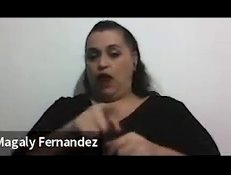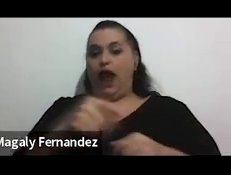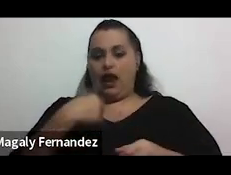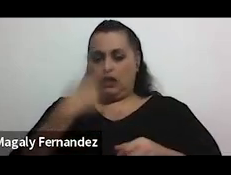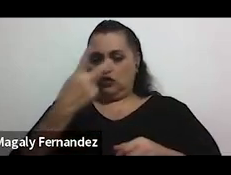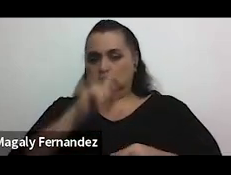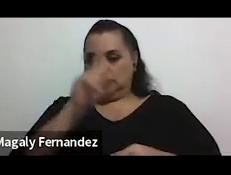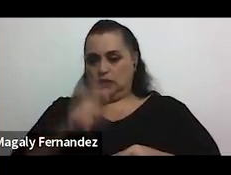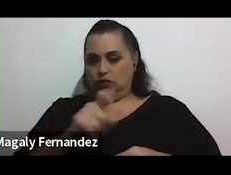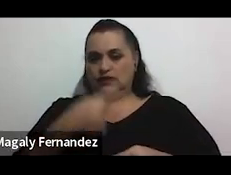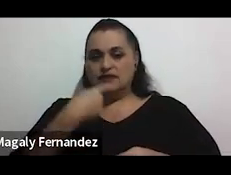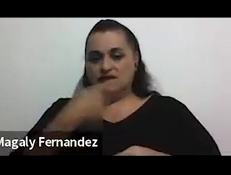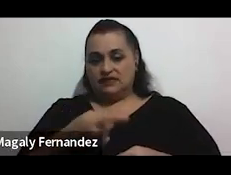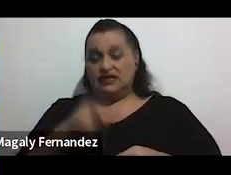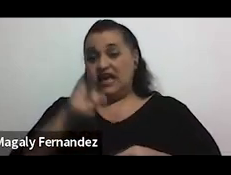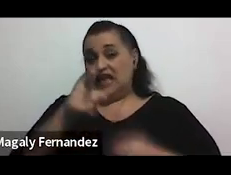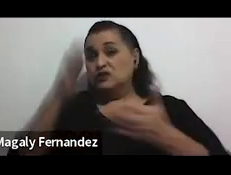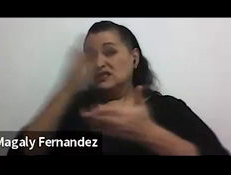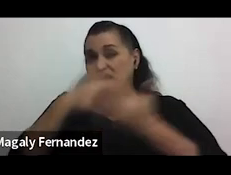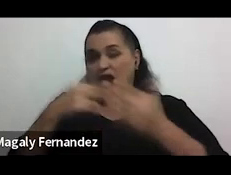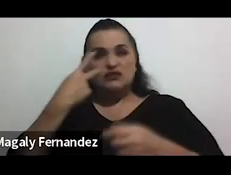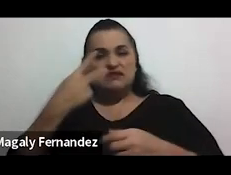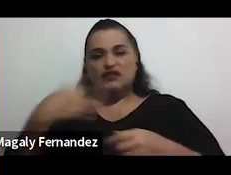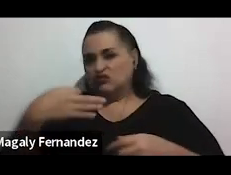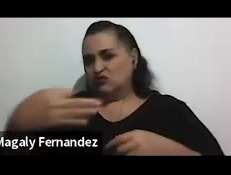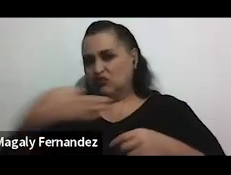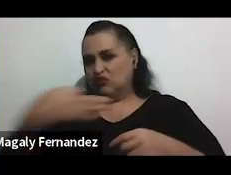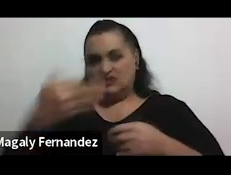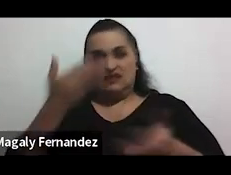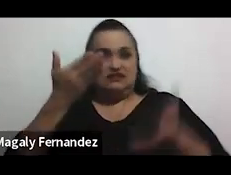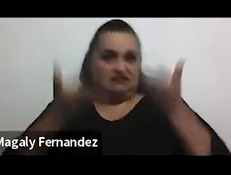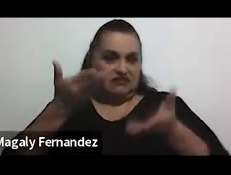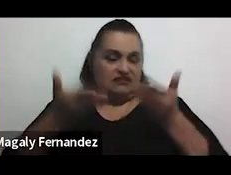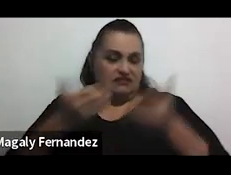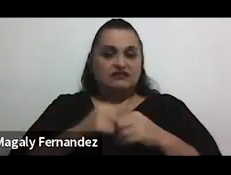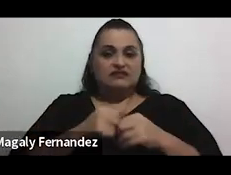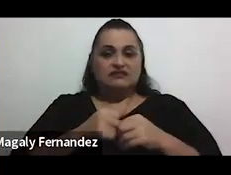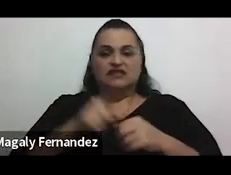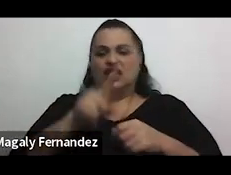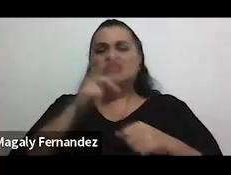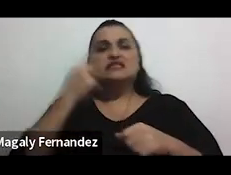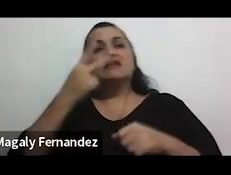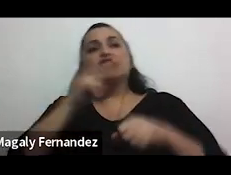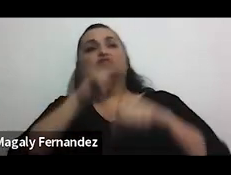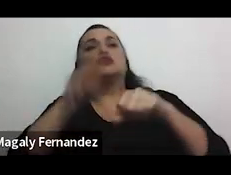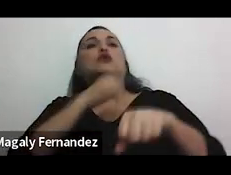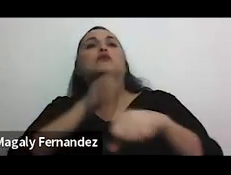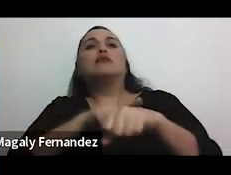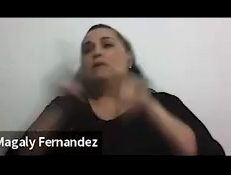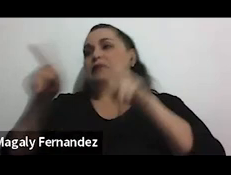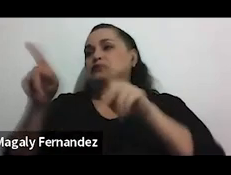preguntas. Dice, es algo que se da todos los días, a veces, muy normalizado por quien lo realiza